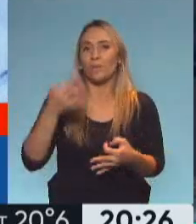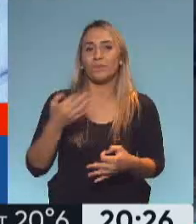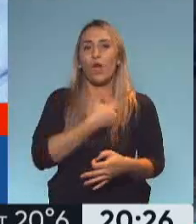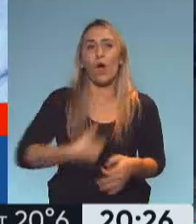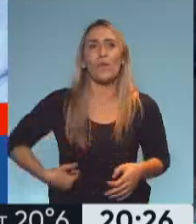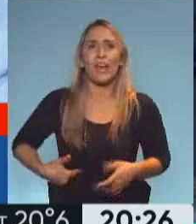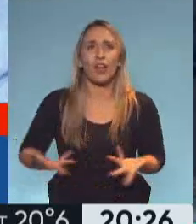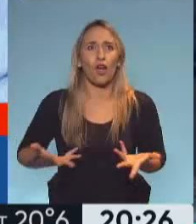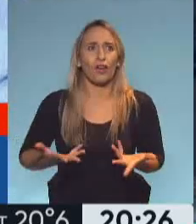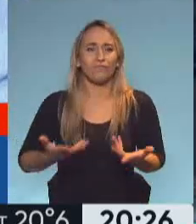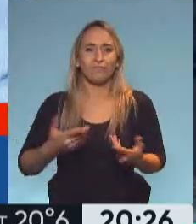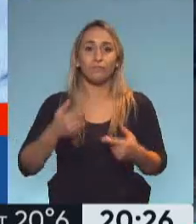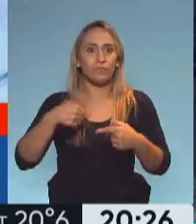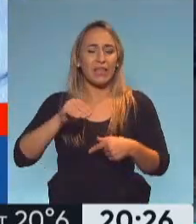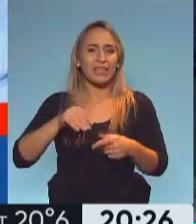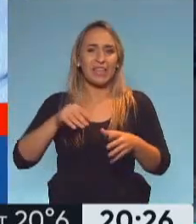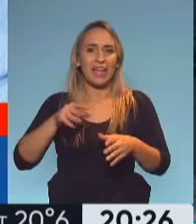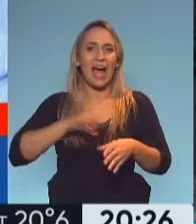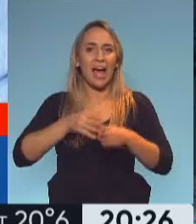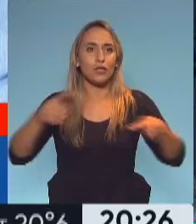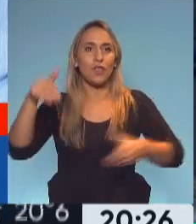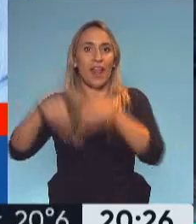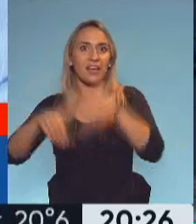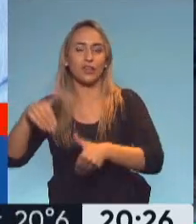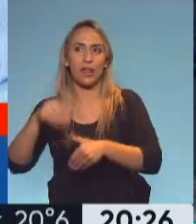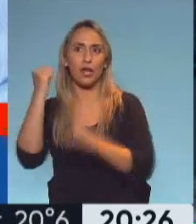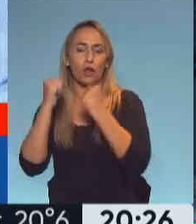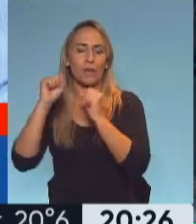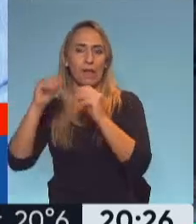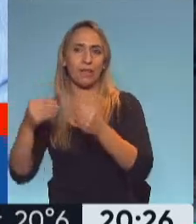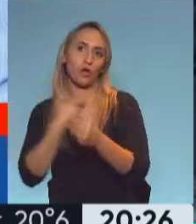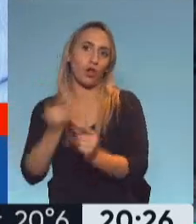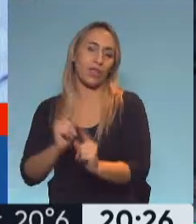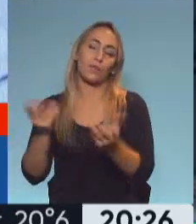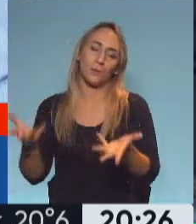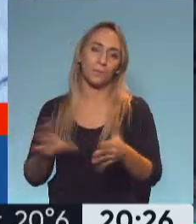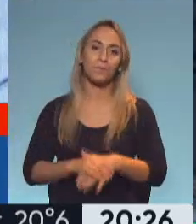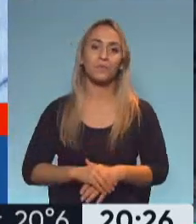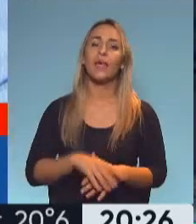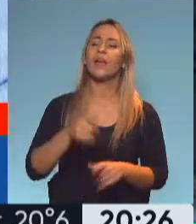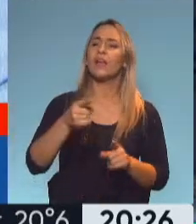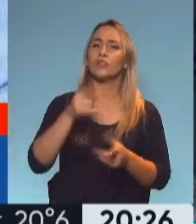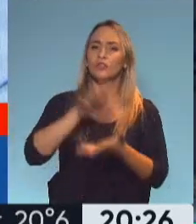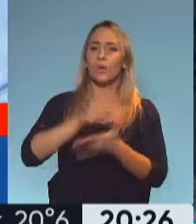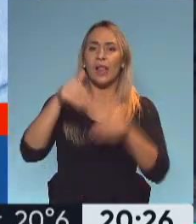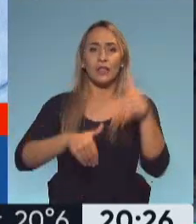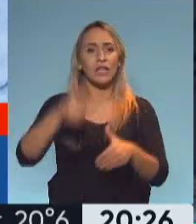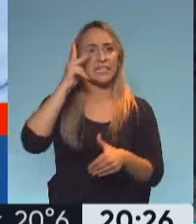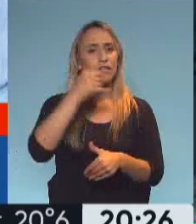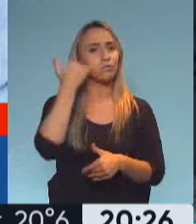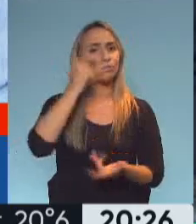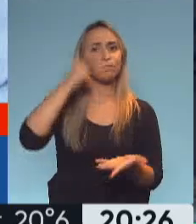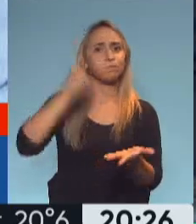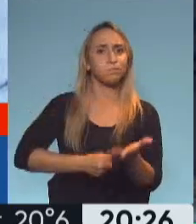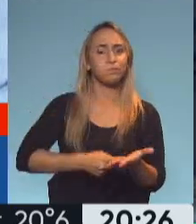la verdad que seríamos muy irrazonables. Hablando año electoral, en Chile, por ejemplo, ya decidieron posponer las elecciones que tenía para los